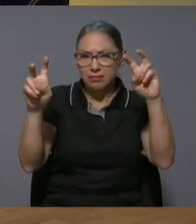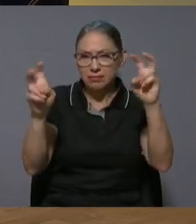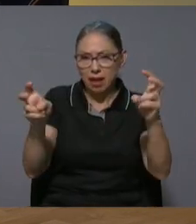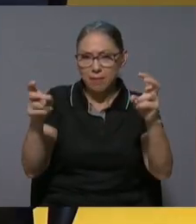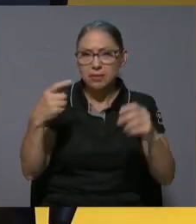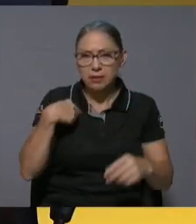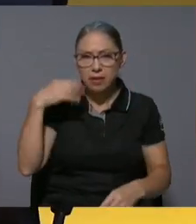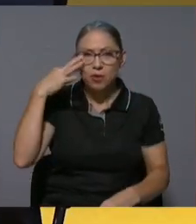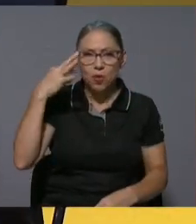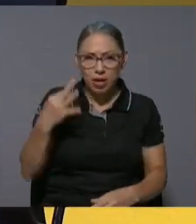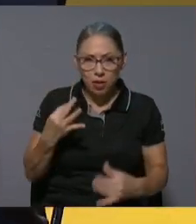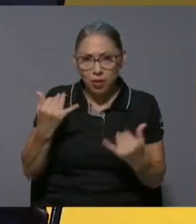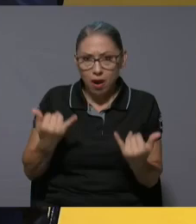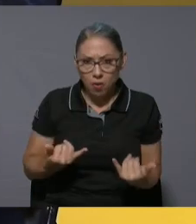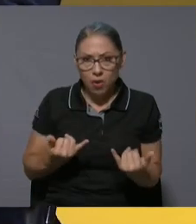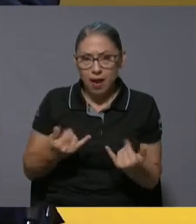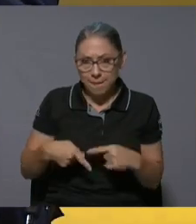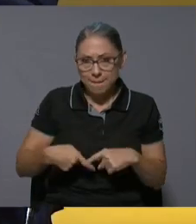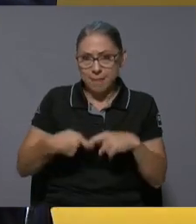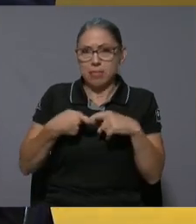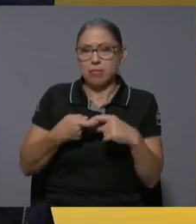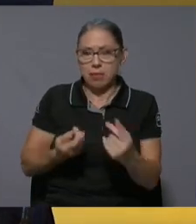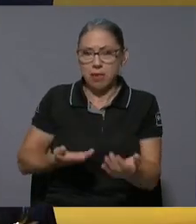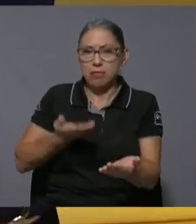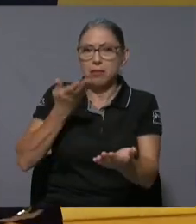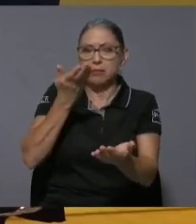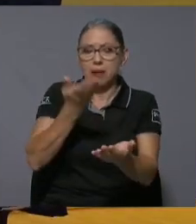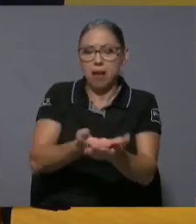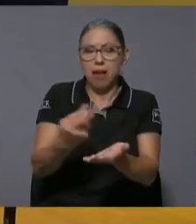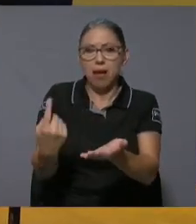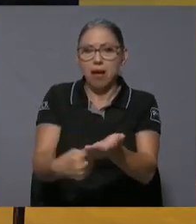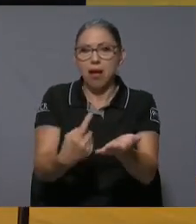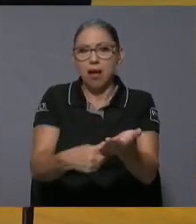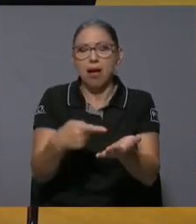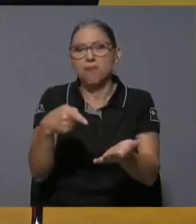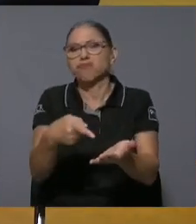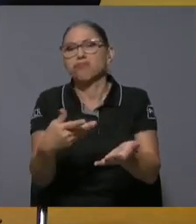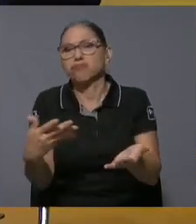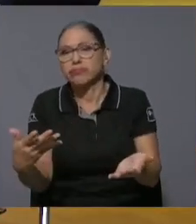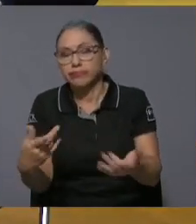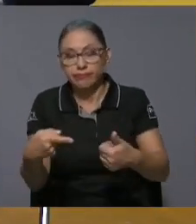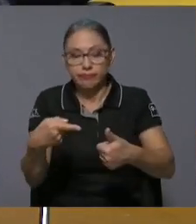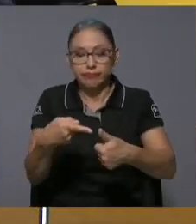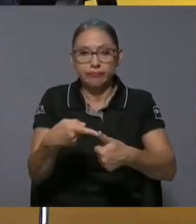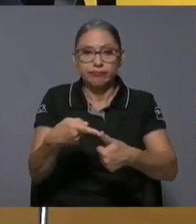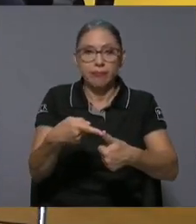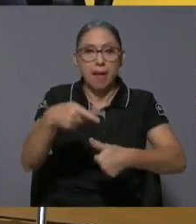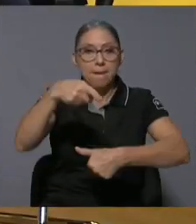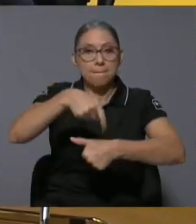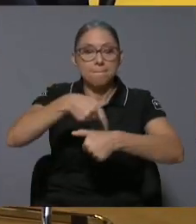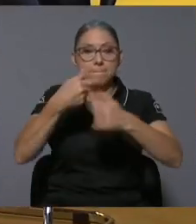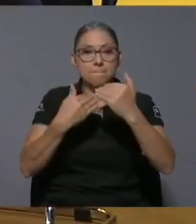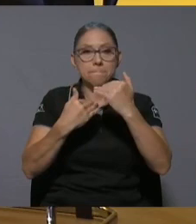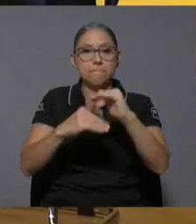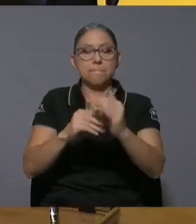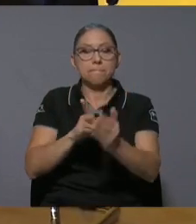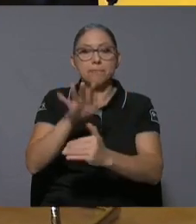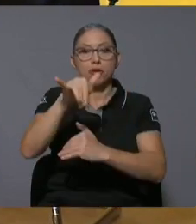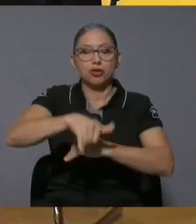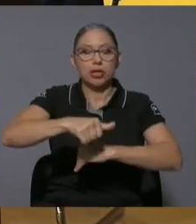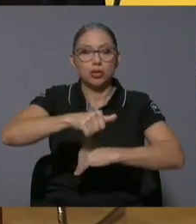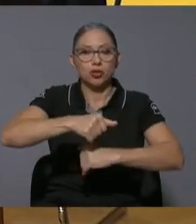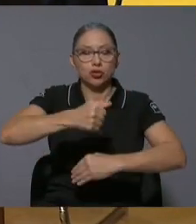que tenemos sobre la mesa nosotros pendientes número uno cuáles son los plazos de los proyectos de infraestructura aquí